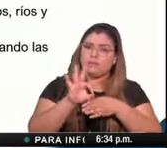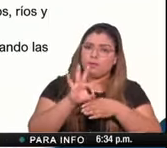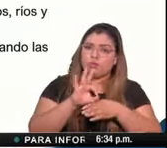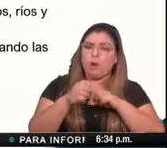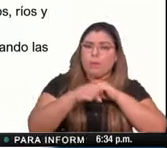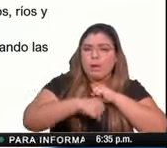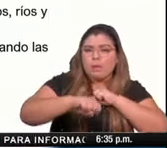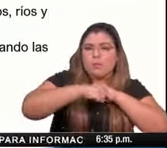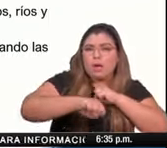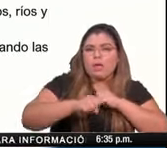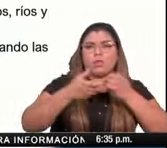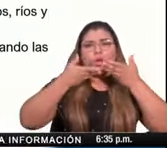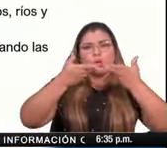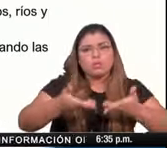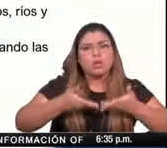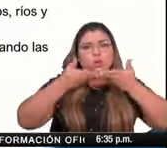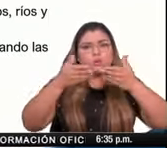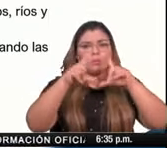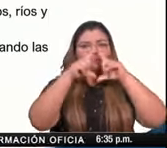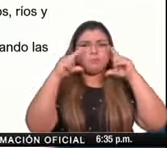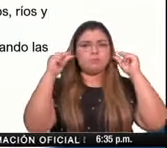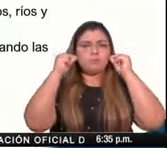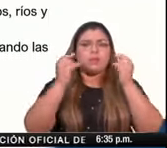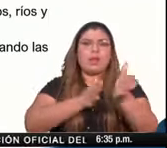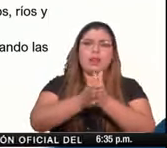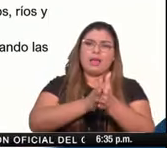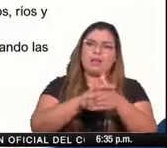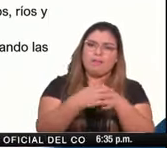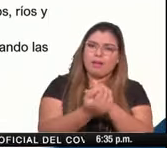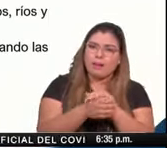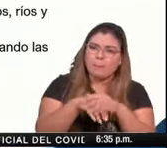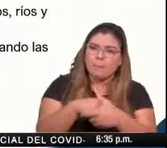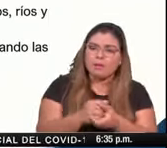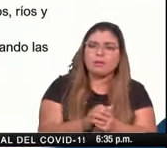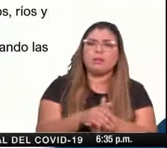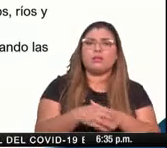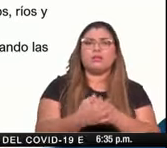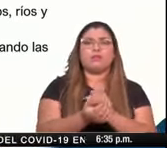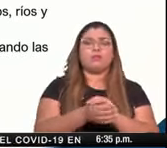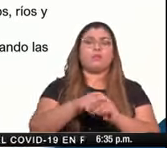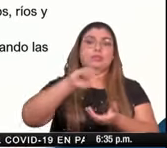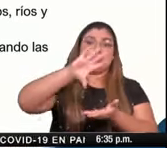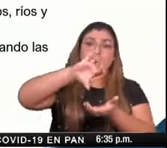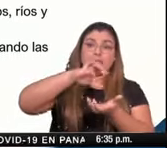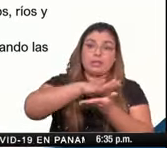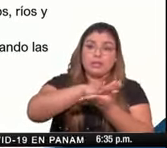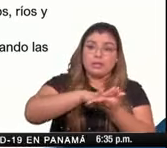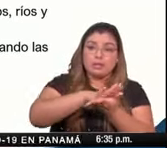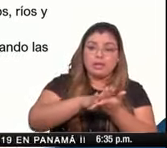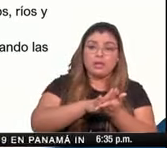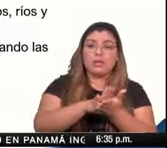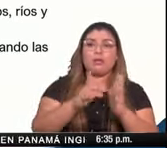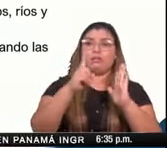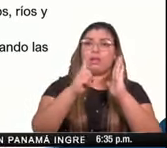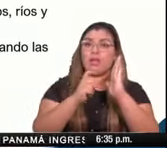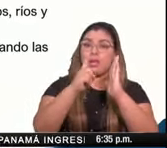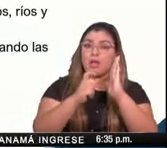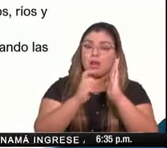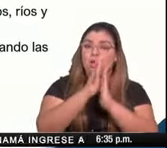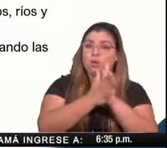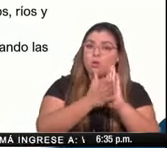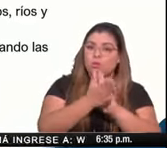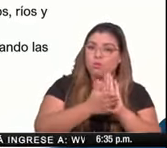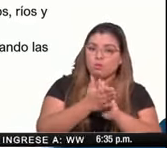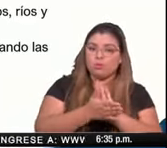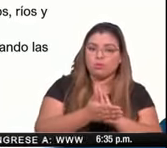hemos estado planteando como lo es el lavado de manos el uso de cubrebocas o mascarilla el uso de gel alcolado